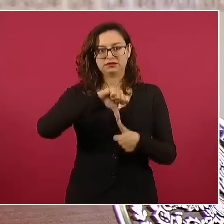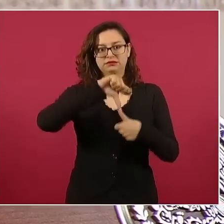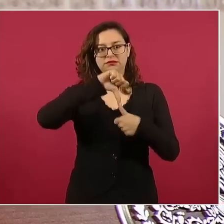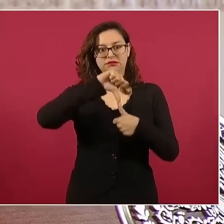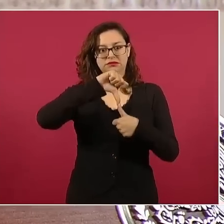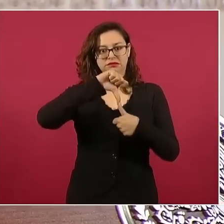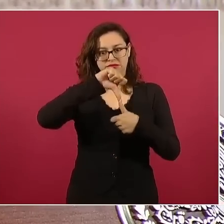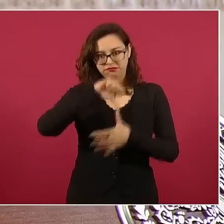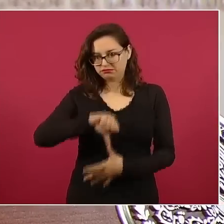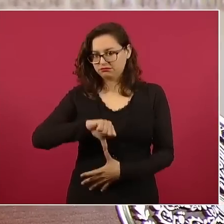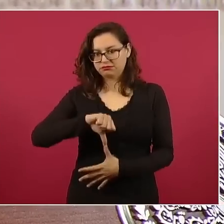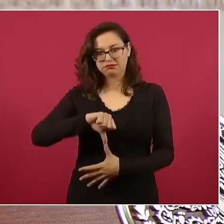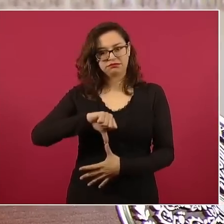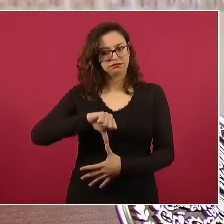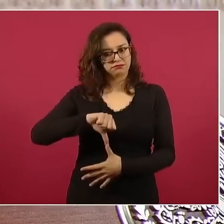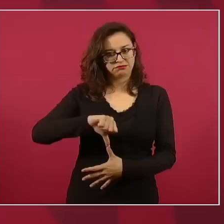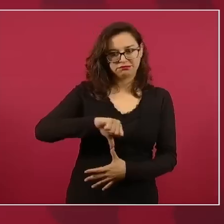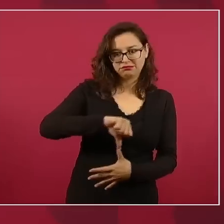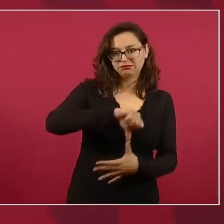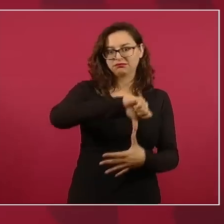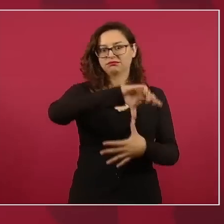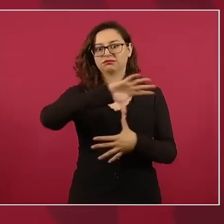toda América,